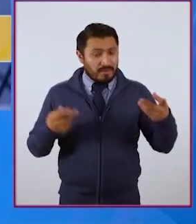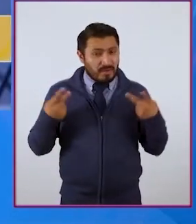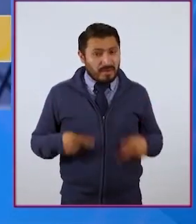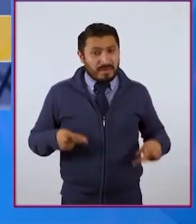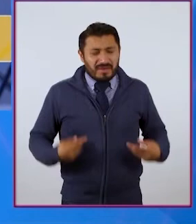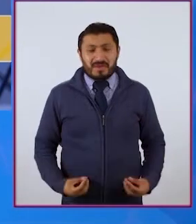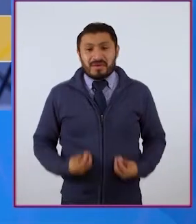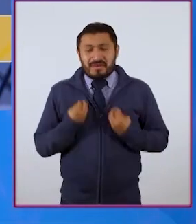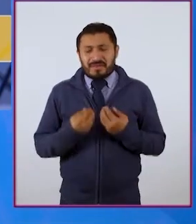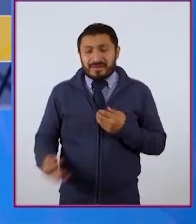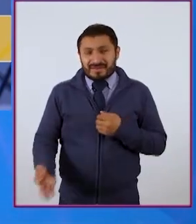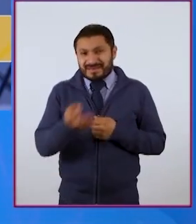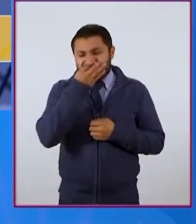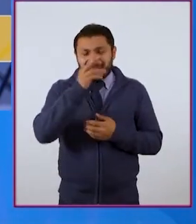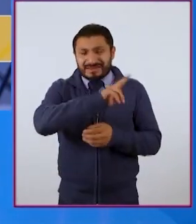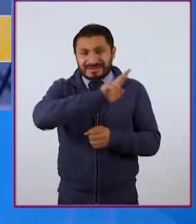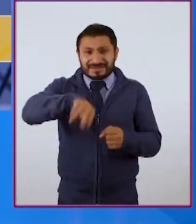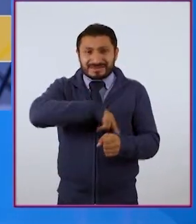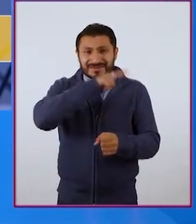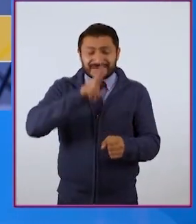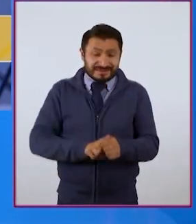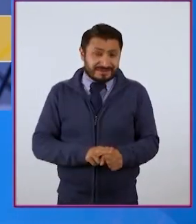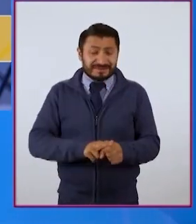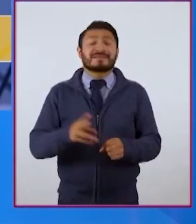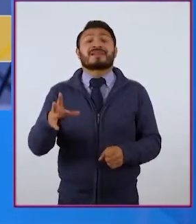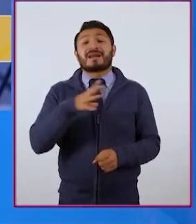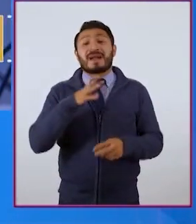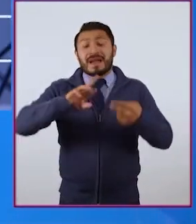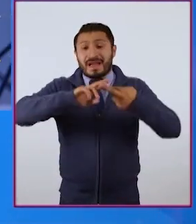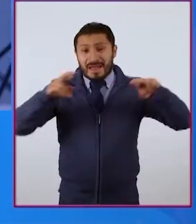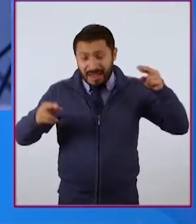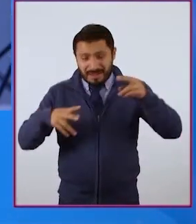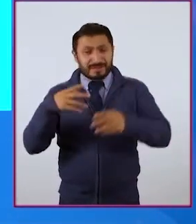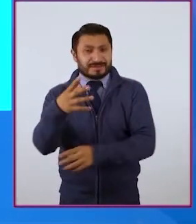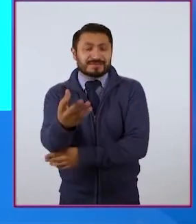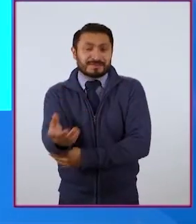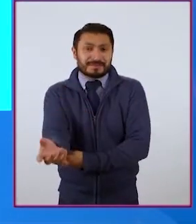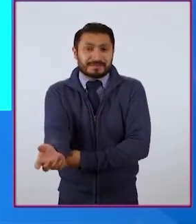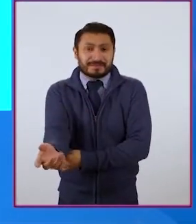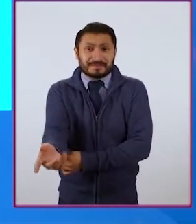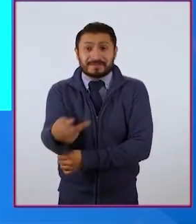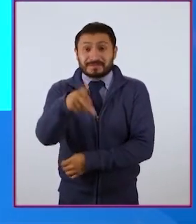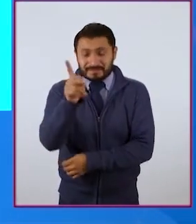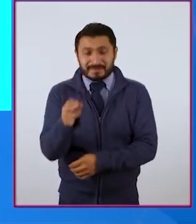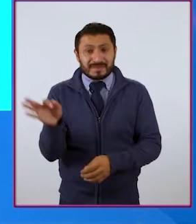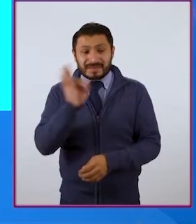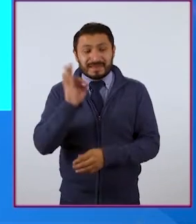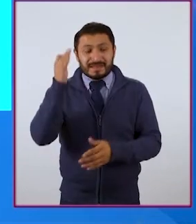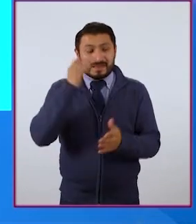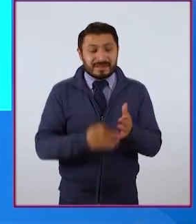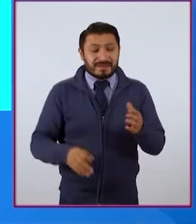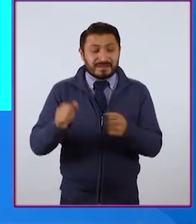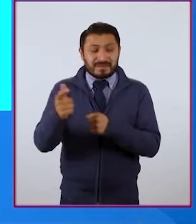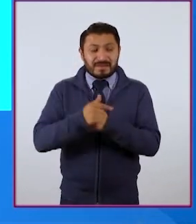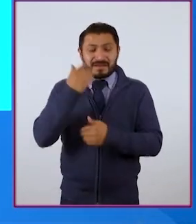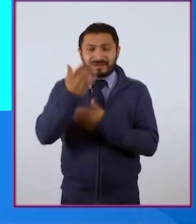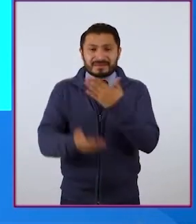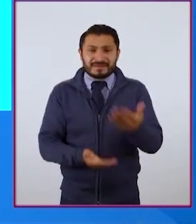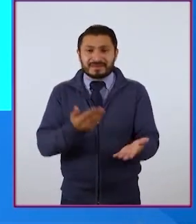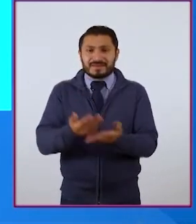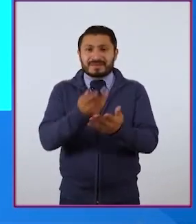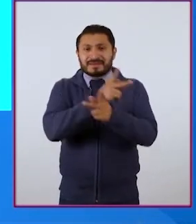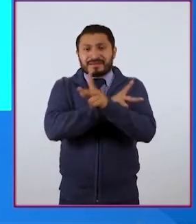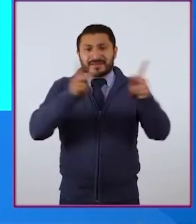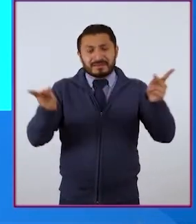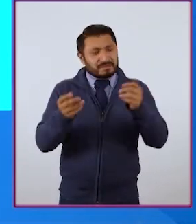viven más cerca de la naturaleza y tienen recursos al alcance, pero pueden carecer de algunos servicios públicos y de